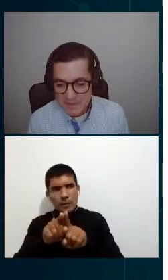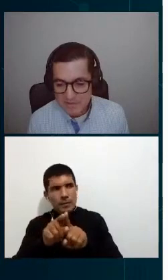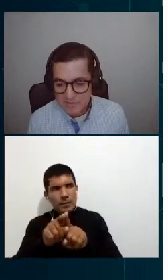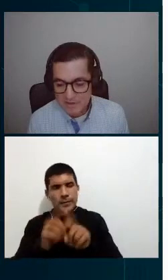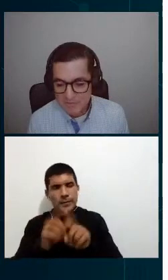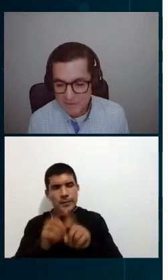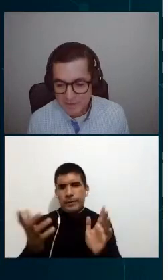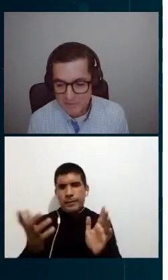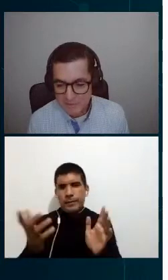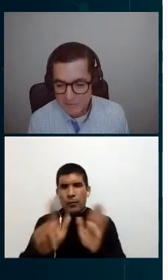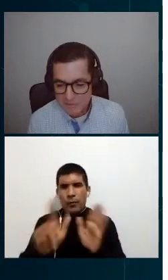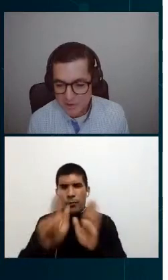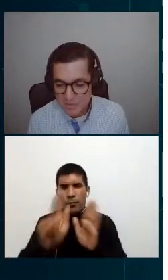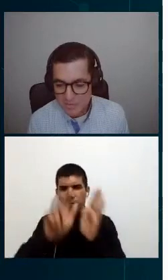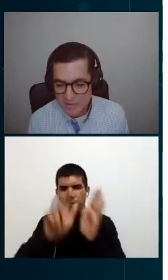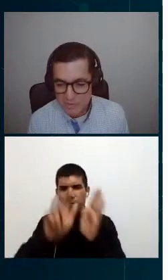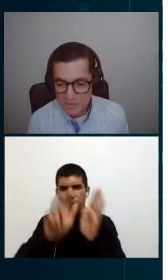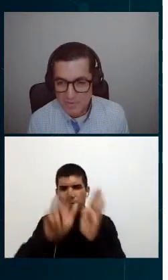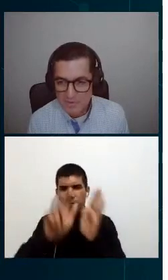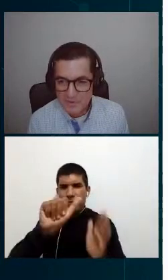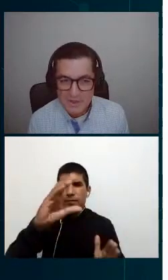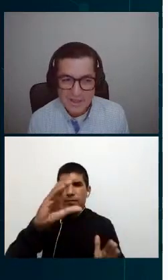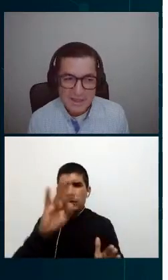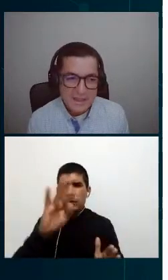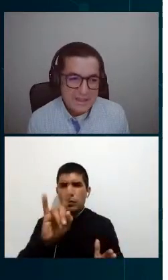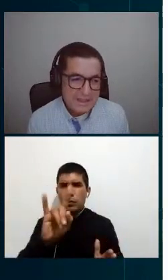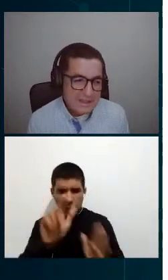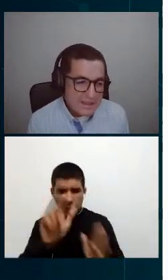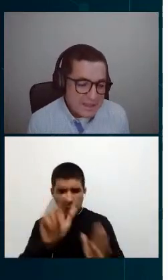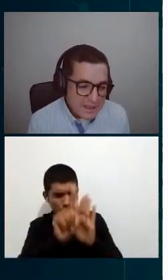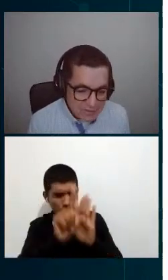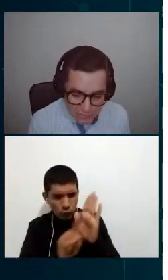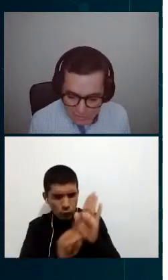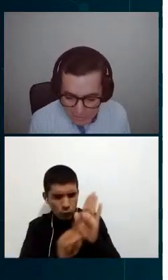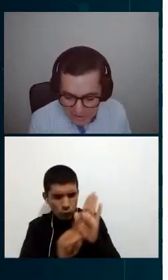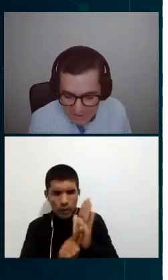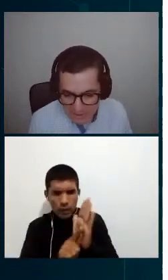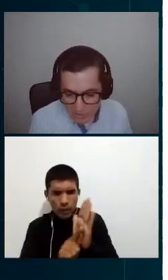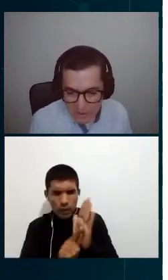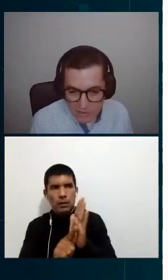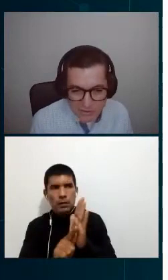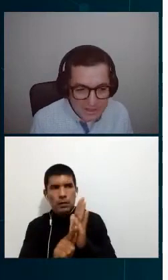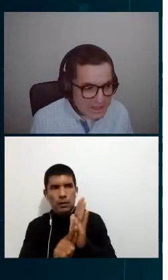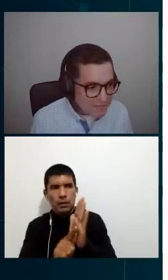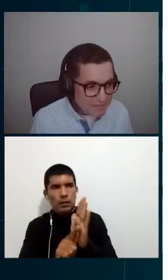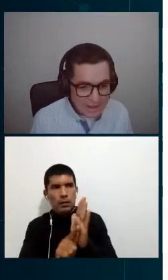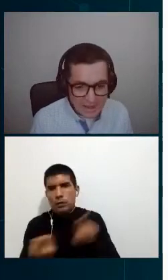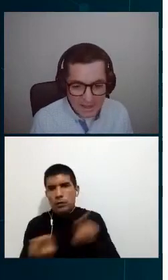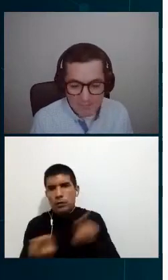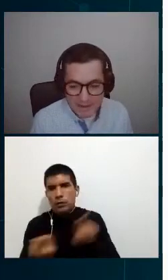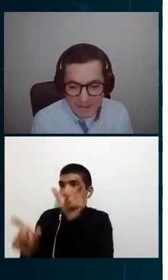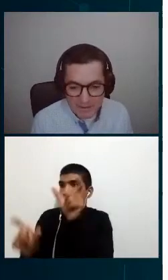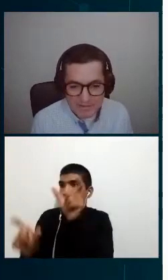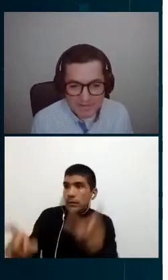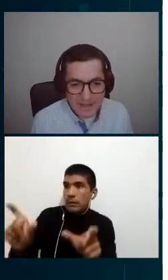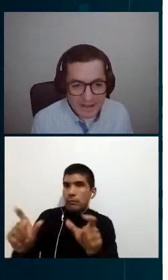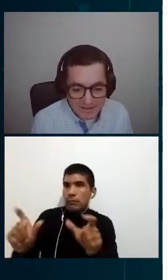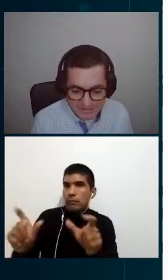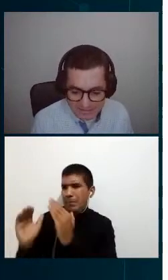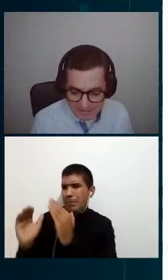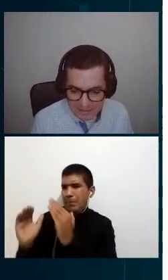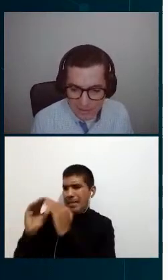apropiadamente o sea el proyecto no ha cumplido su cometido esto es lo que lo que yo tenía para para